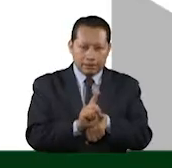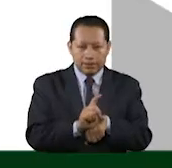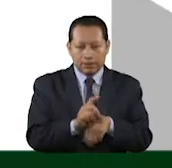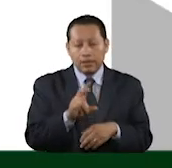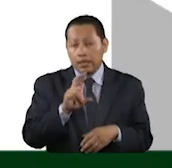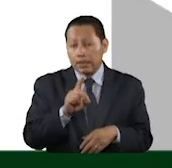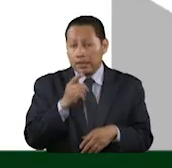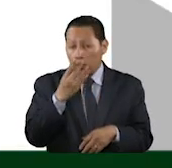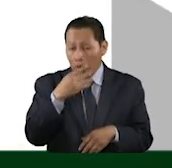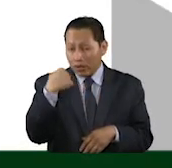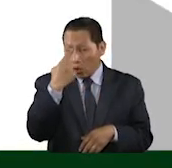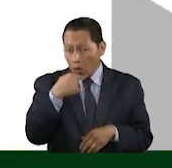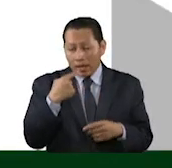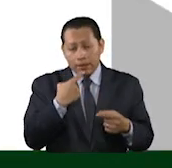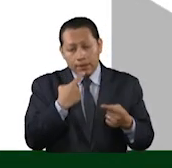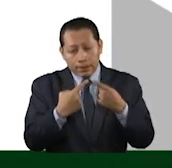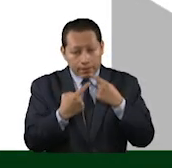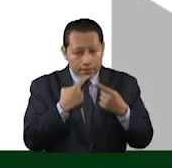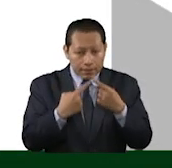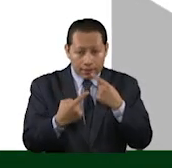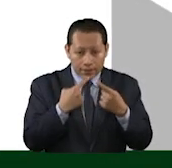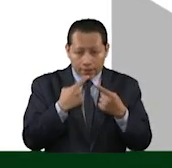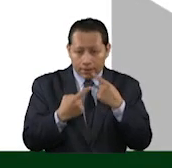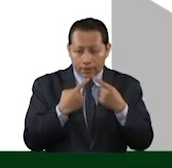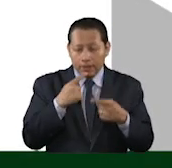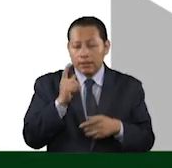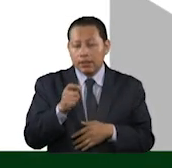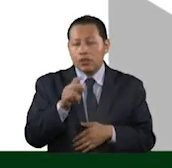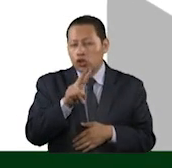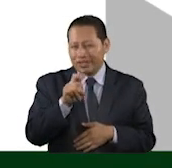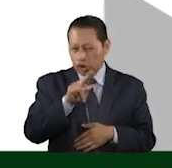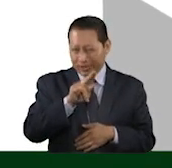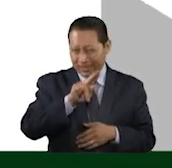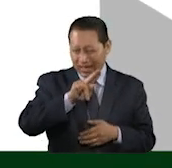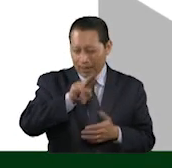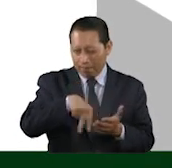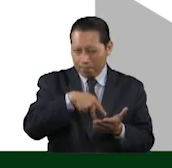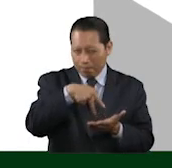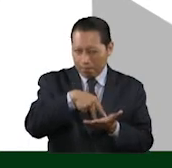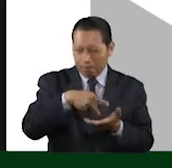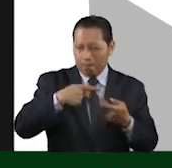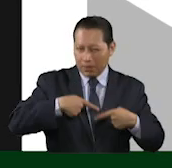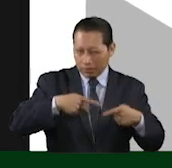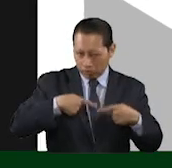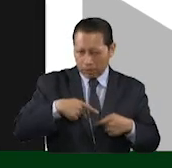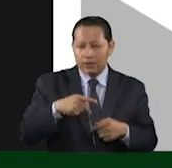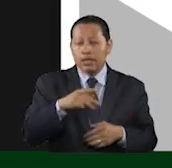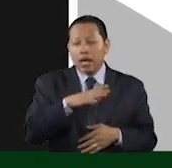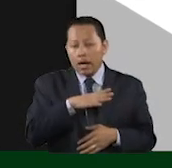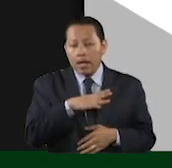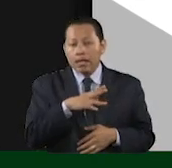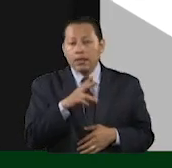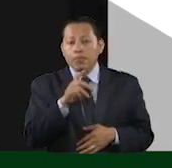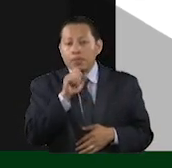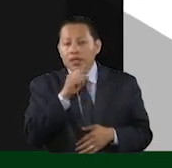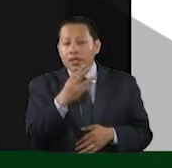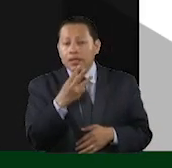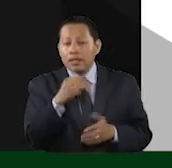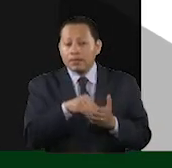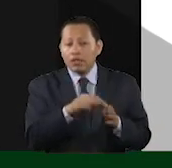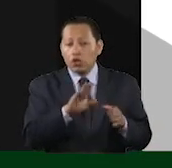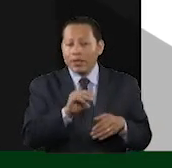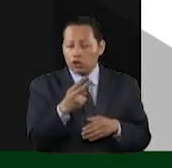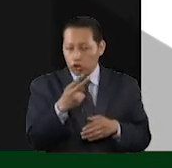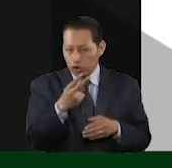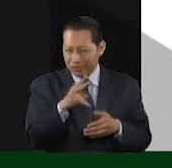34 horas de discusión, 280 oradores y 3.093 reservas. La Cámara de Diputados aprobó